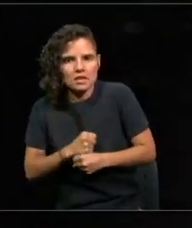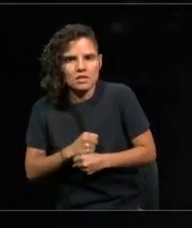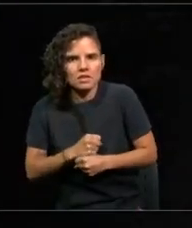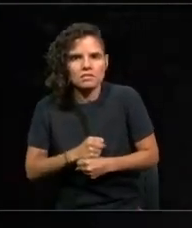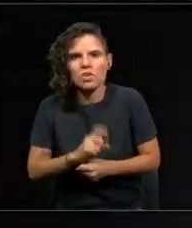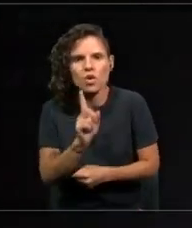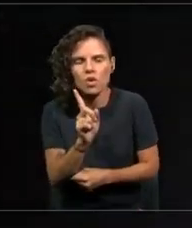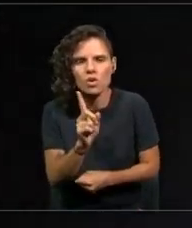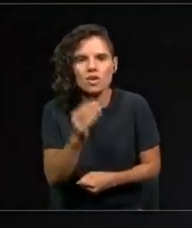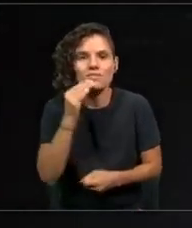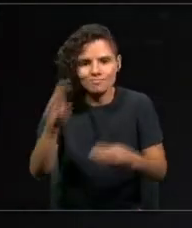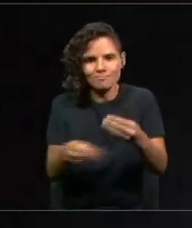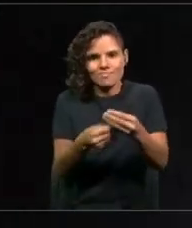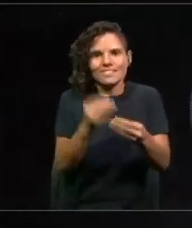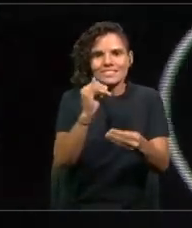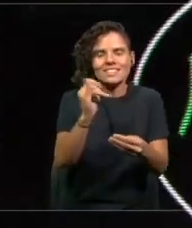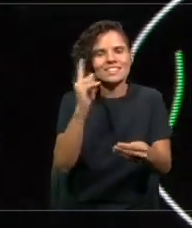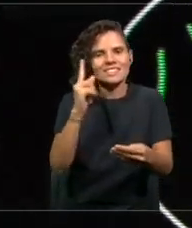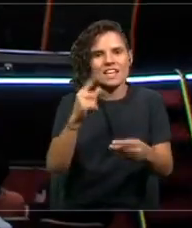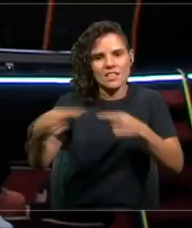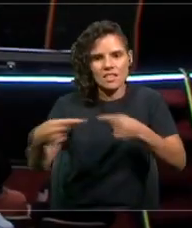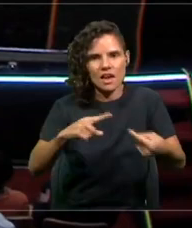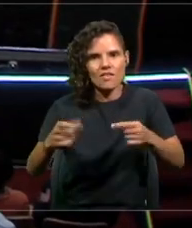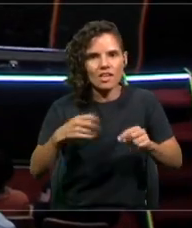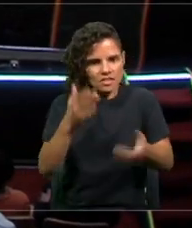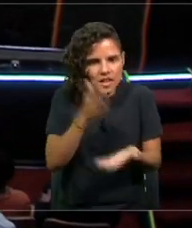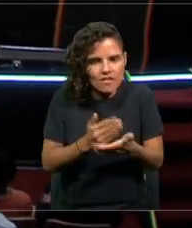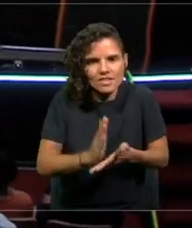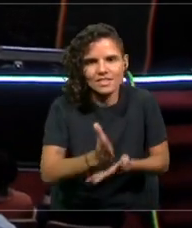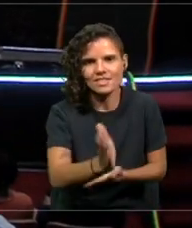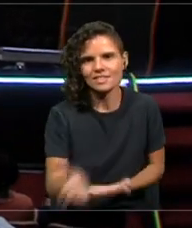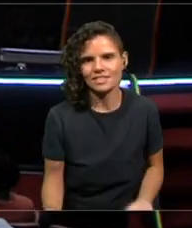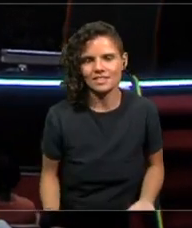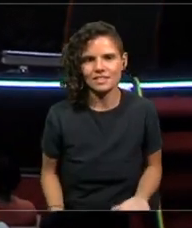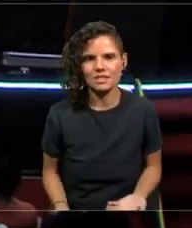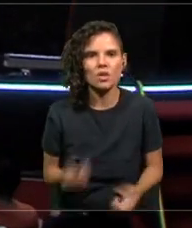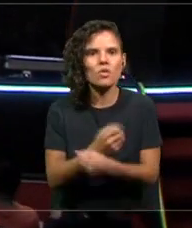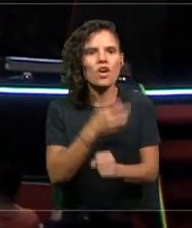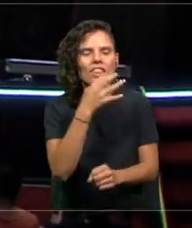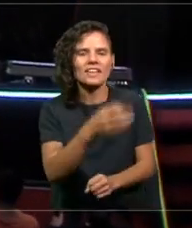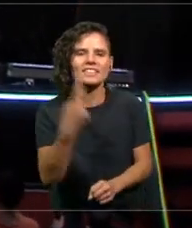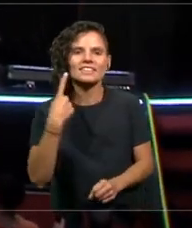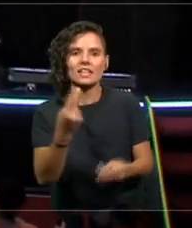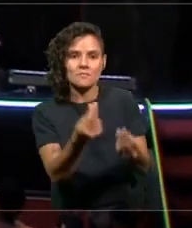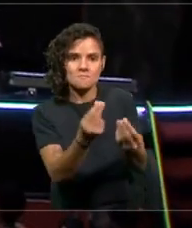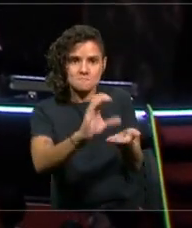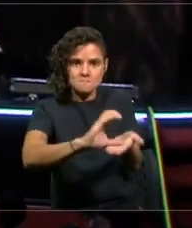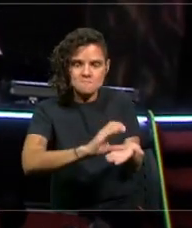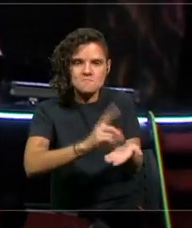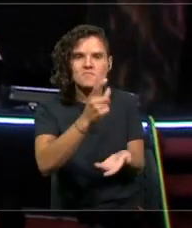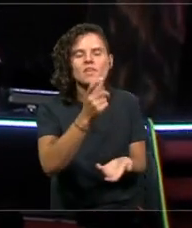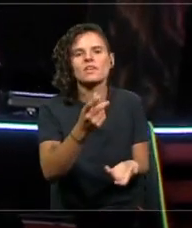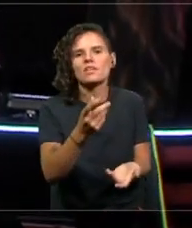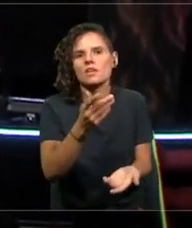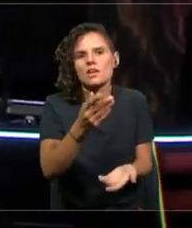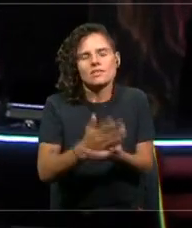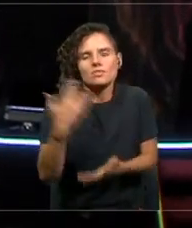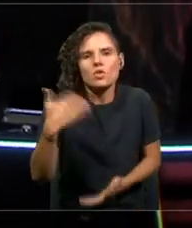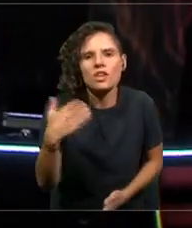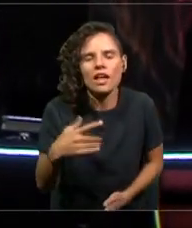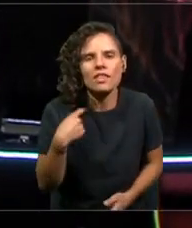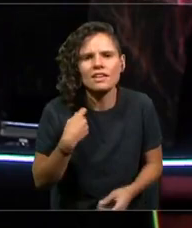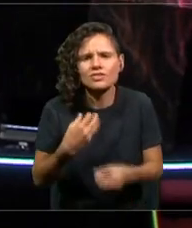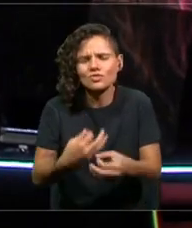debe estar contenido en el debate. No podríamos suponer que aquello no tiene valor y relevancia porque es un hecho concreto, la manera